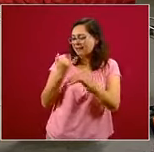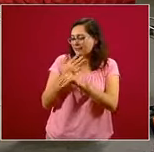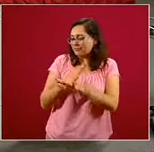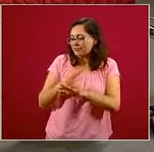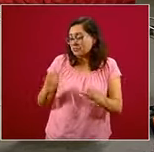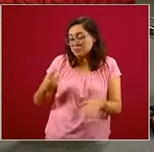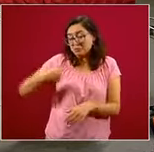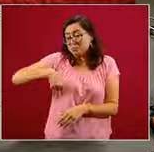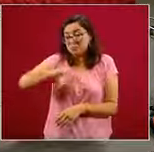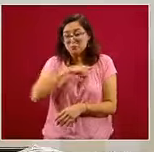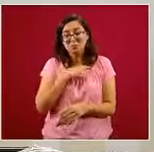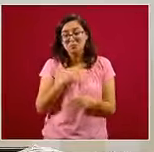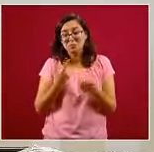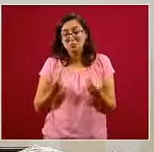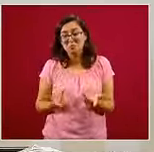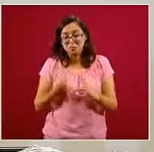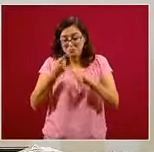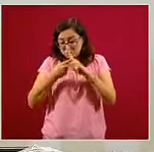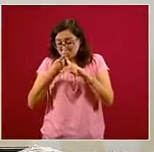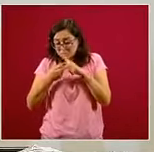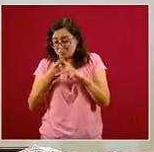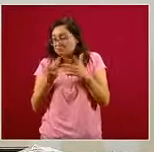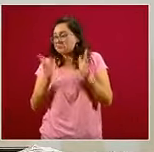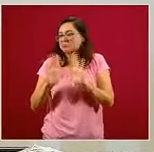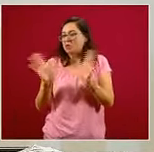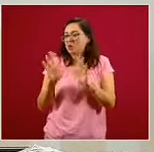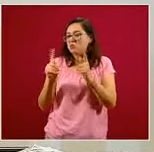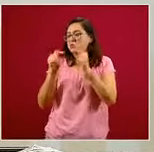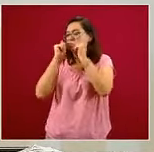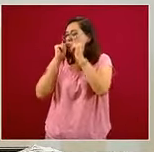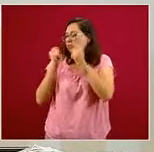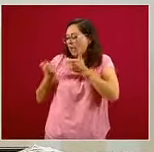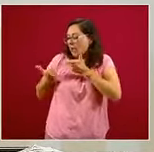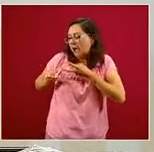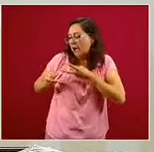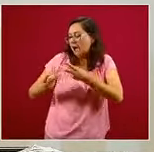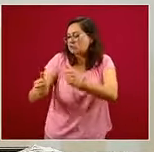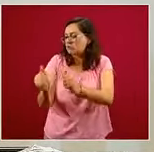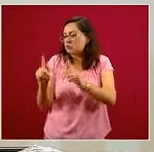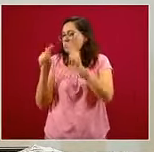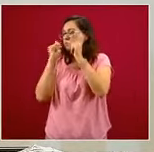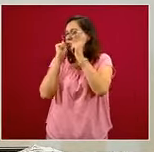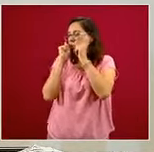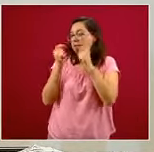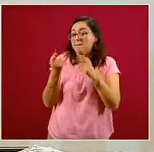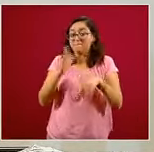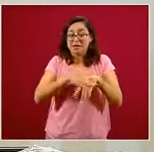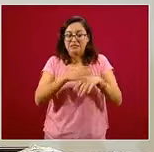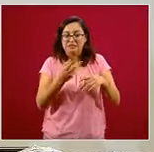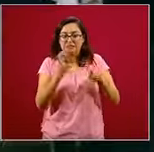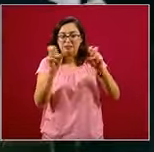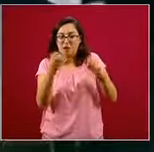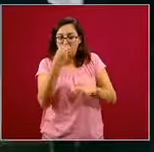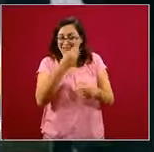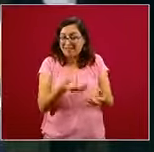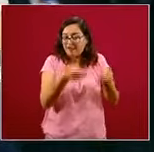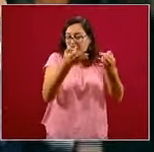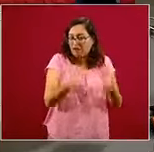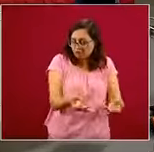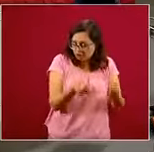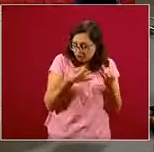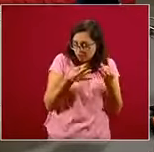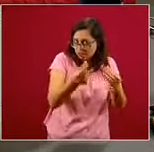porque básicamente era mover simplemente la calidad, no tanto la cantidad. Muchas gracias. Y la segunda pregunta